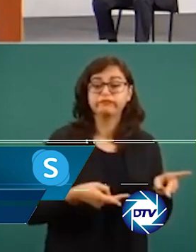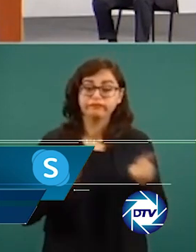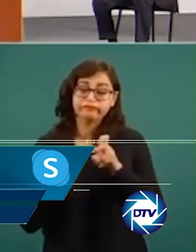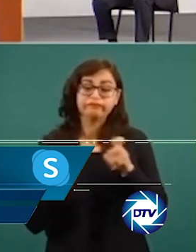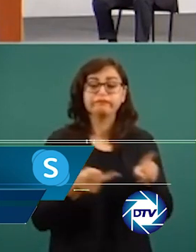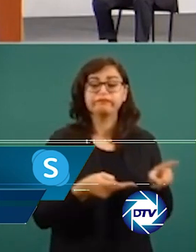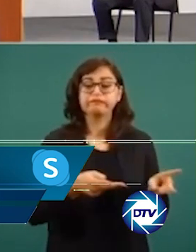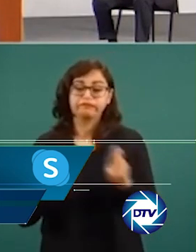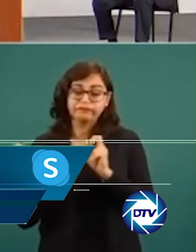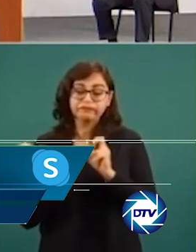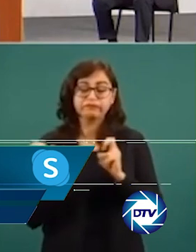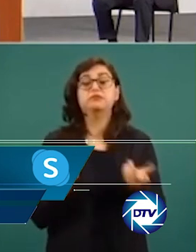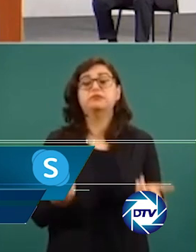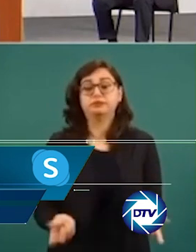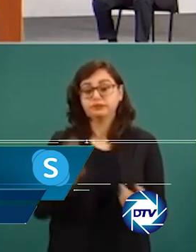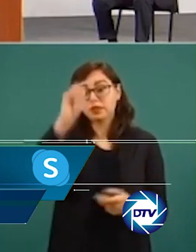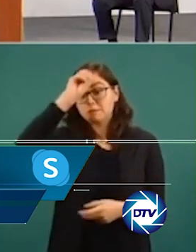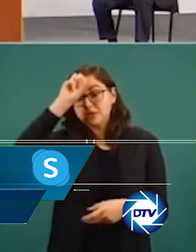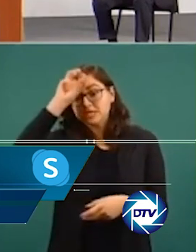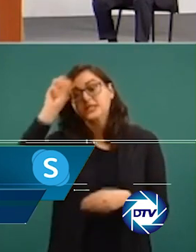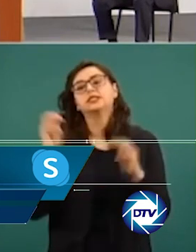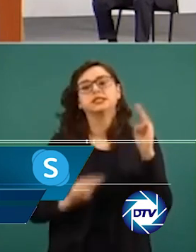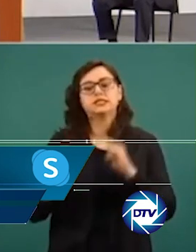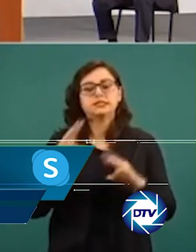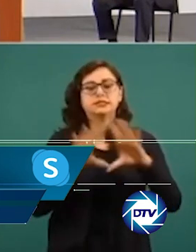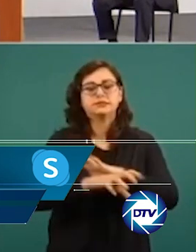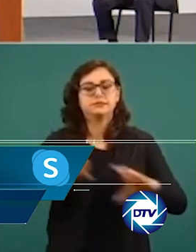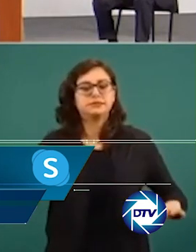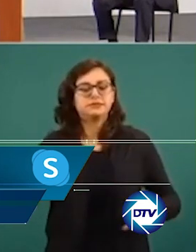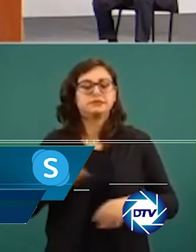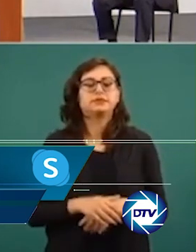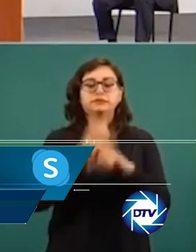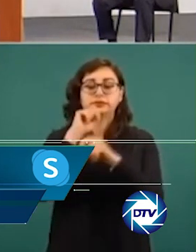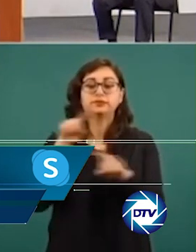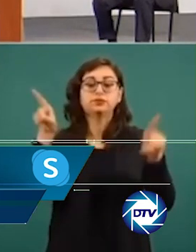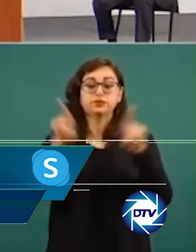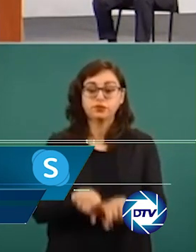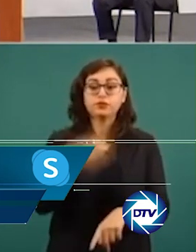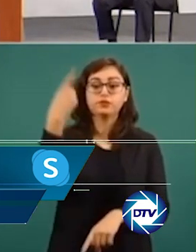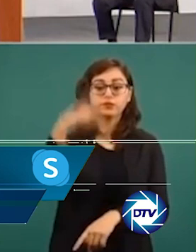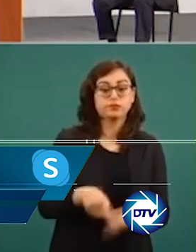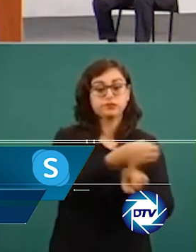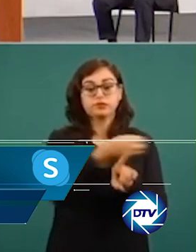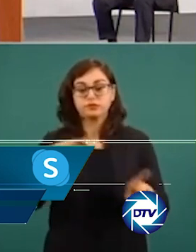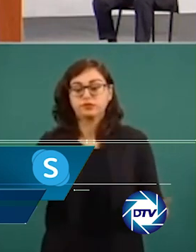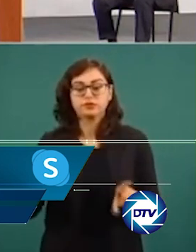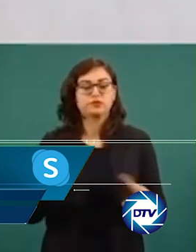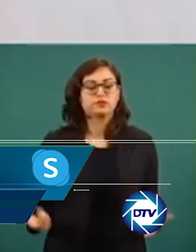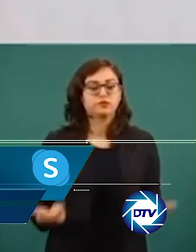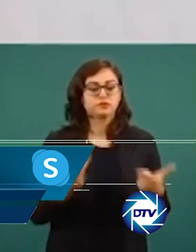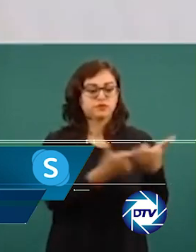seguido la tradición y ante, fíjate, las protestas causadas por el asesinato de periodistas,